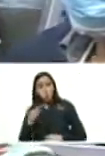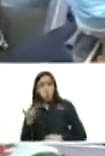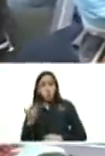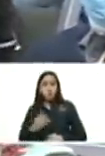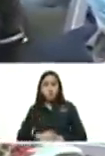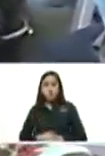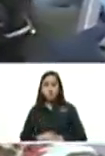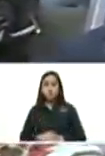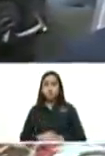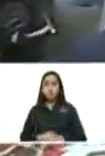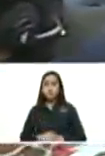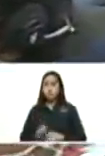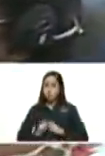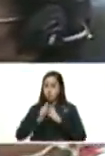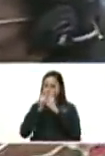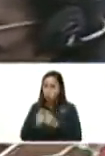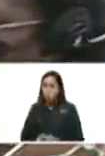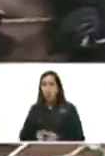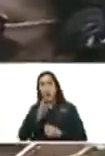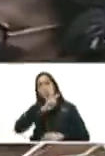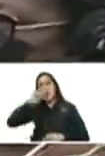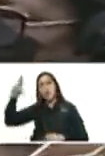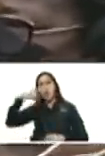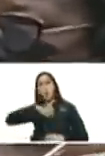pudiéramos postularlo al récord Guinness